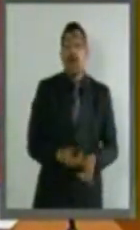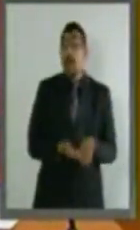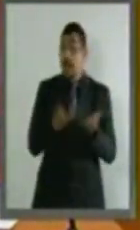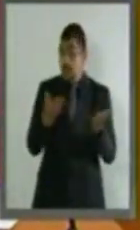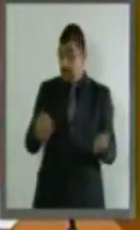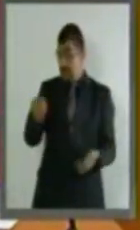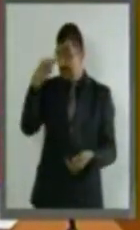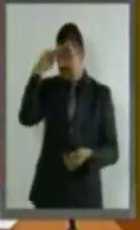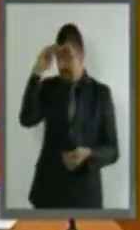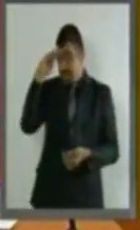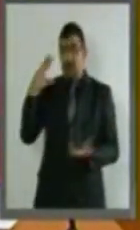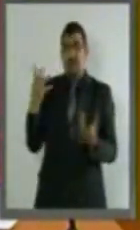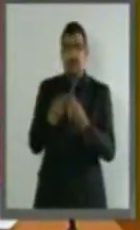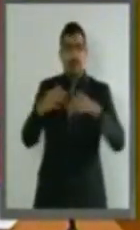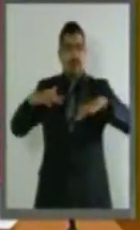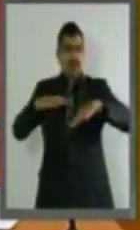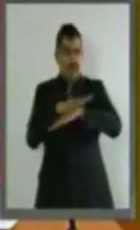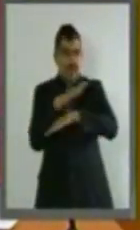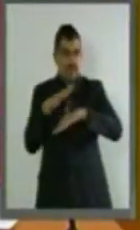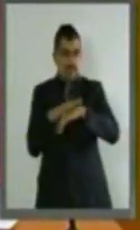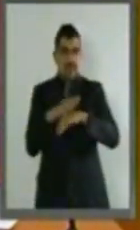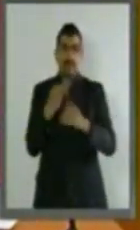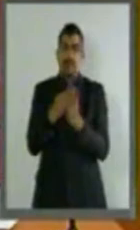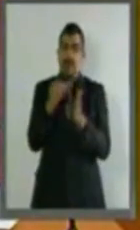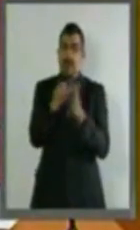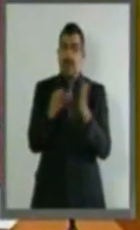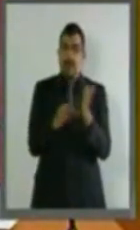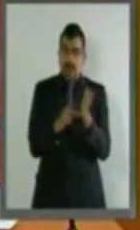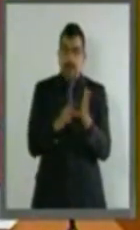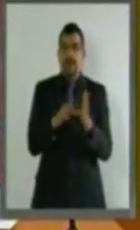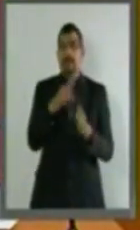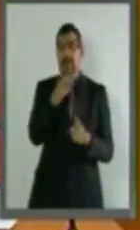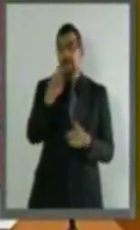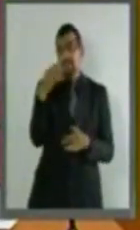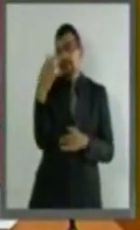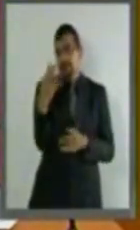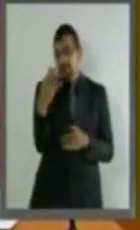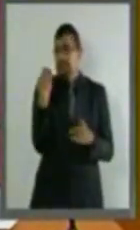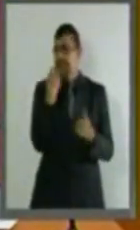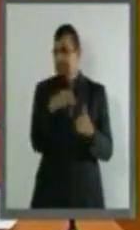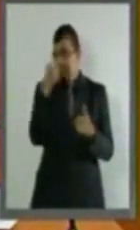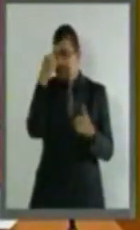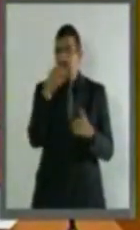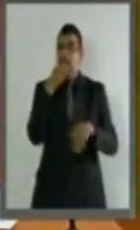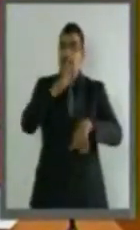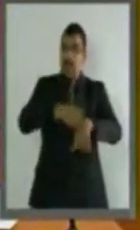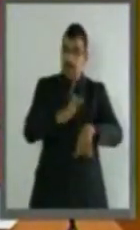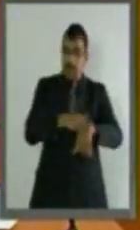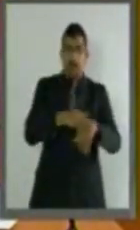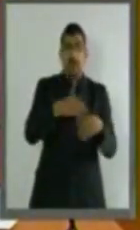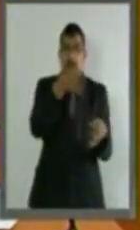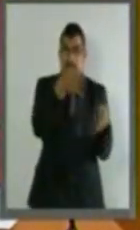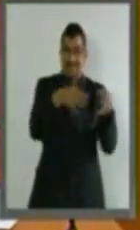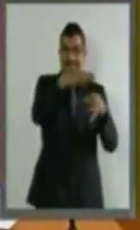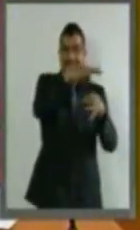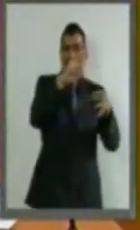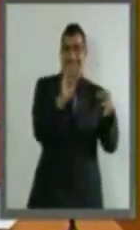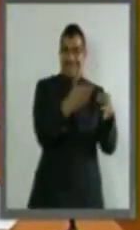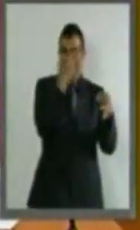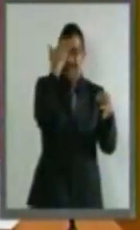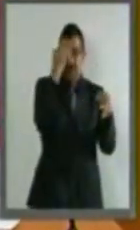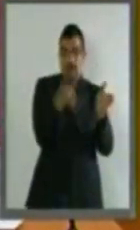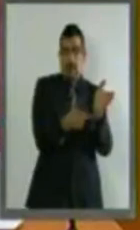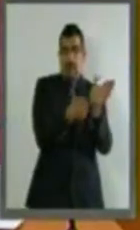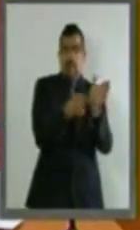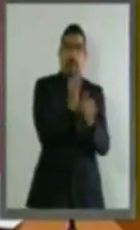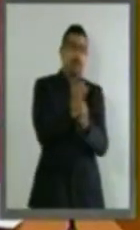prevé una modificación al artículo 104 para advertir que los tribunales federales conocerán